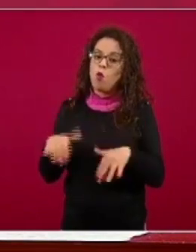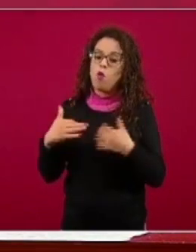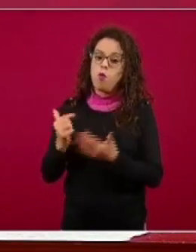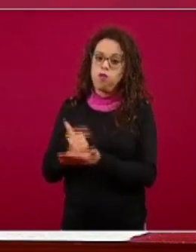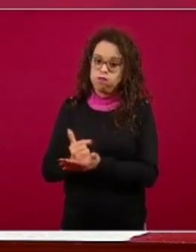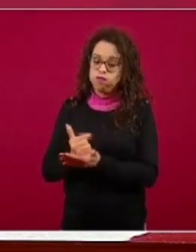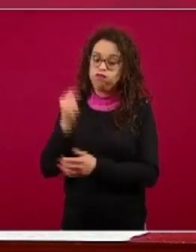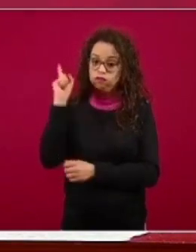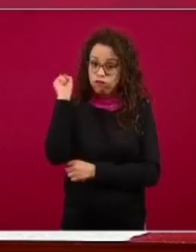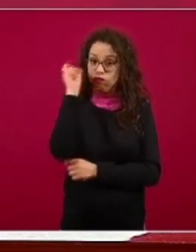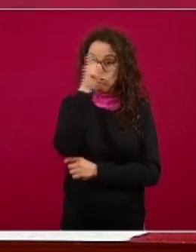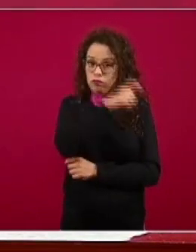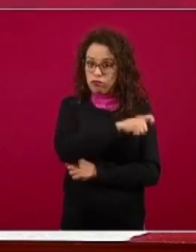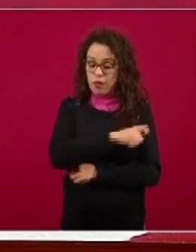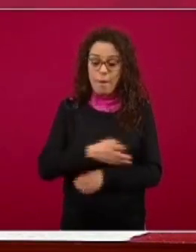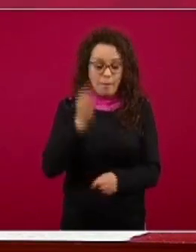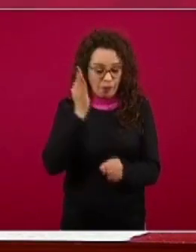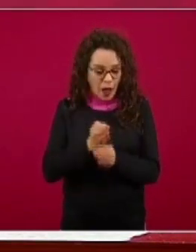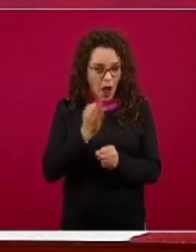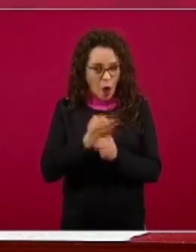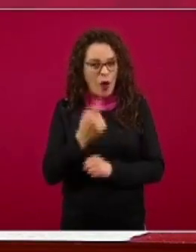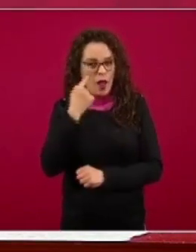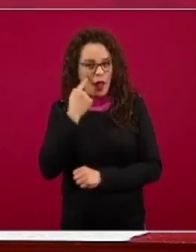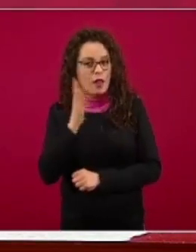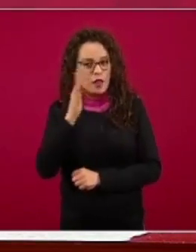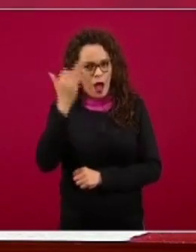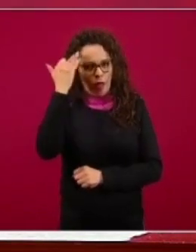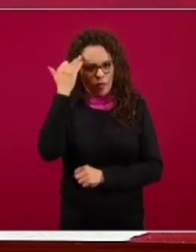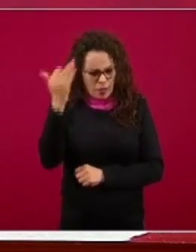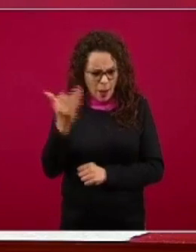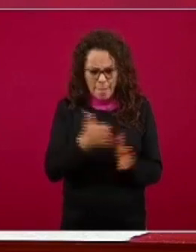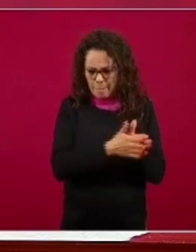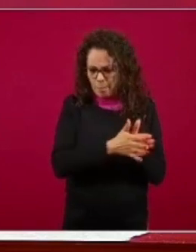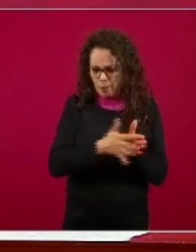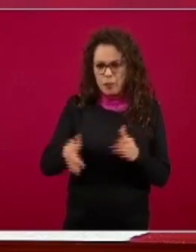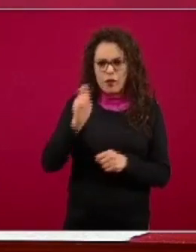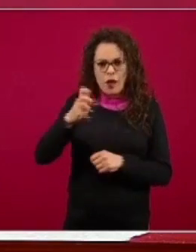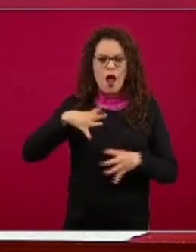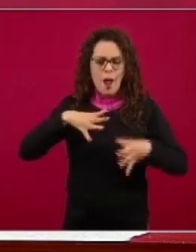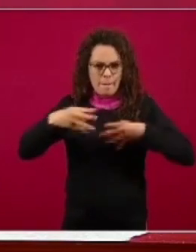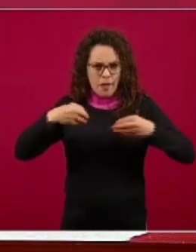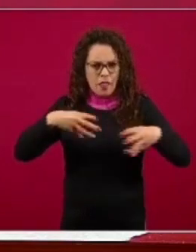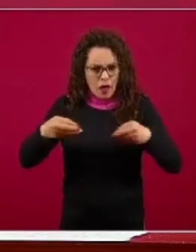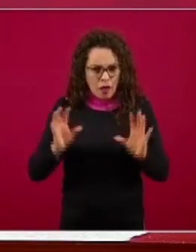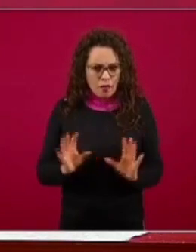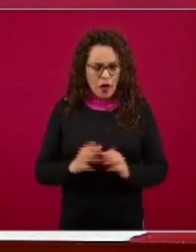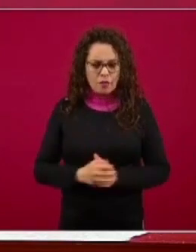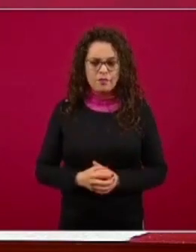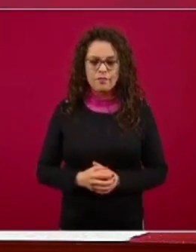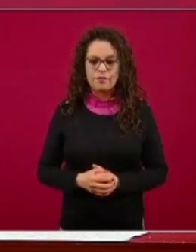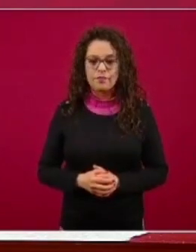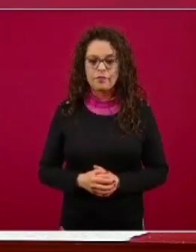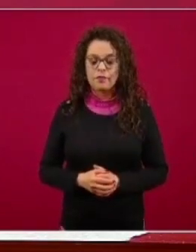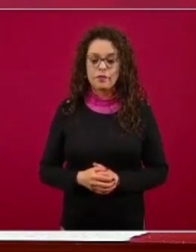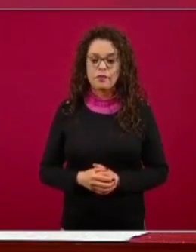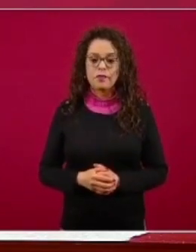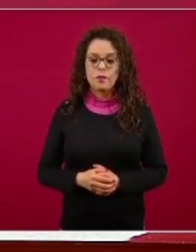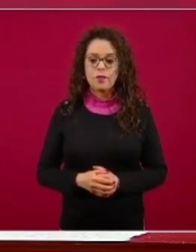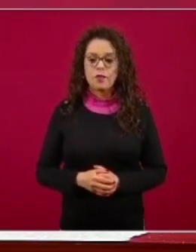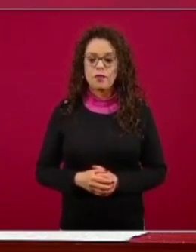tiempo que llevamos ya con la epidemia el hecho de que no toda la población ha